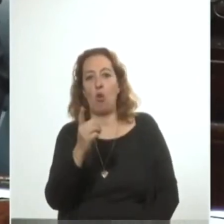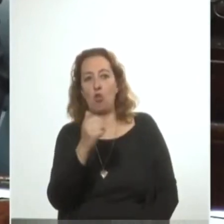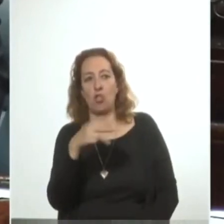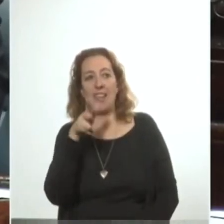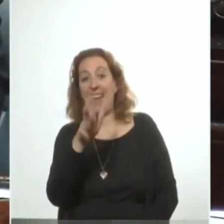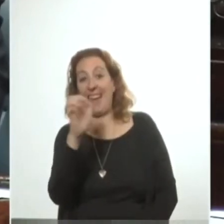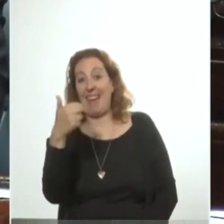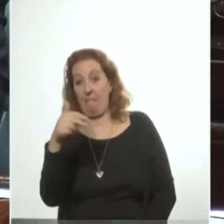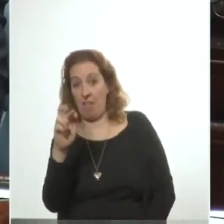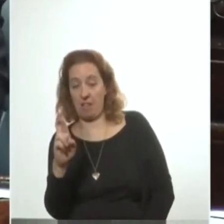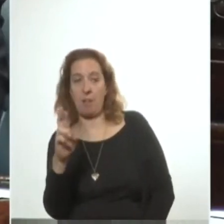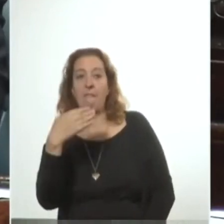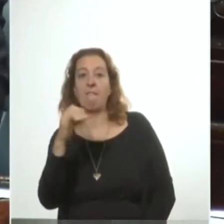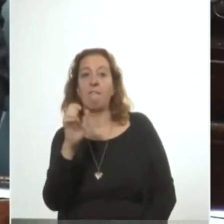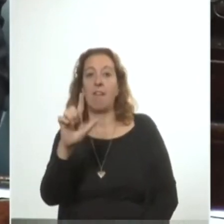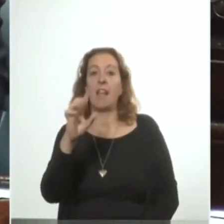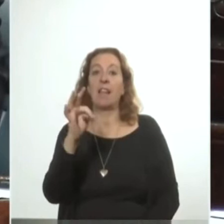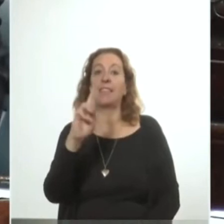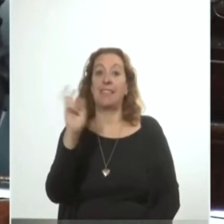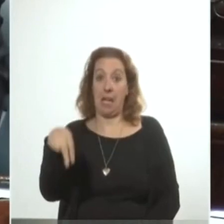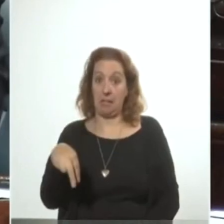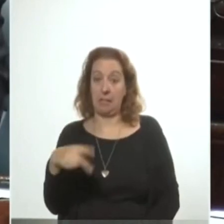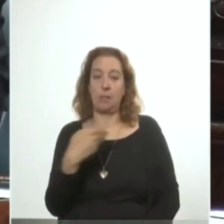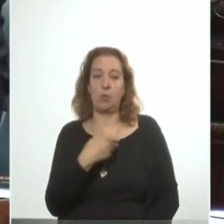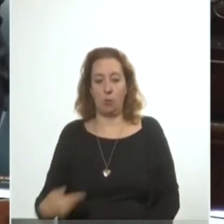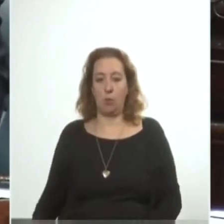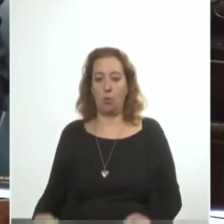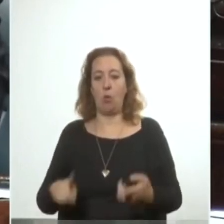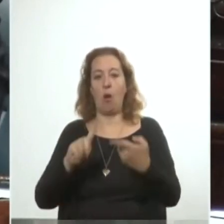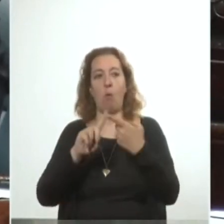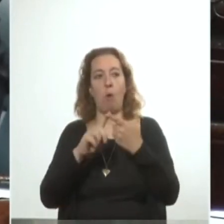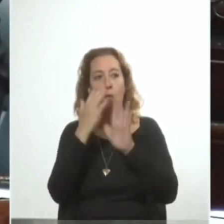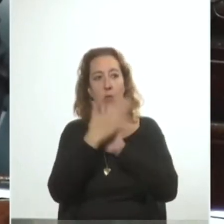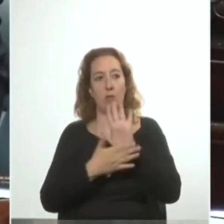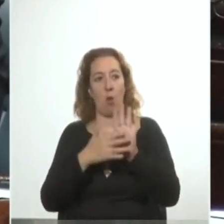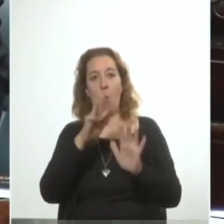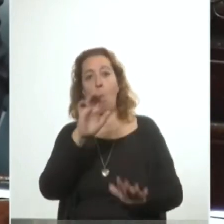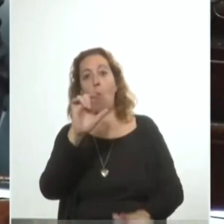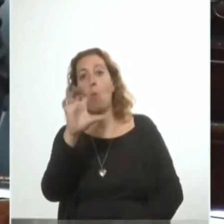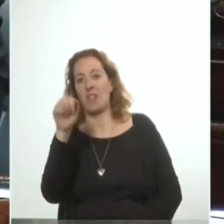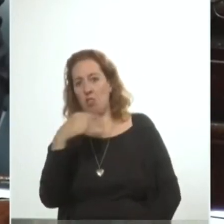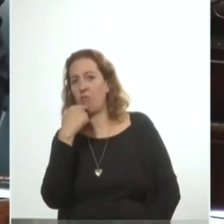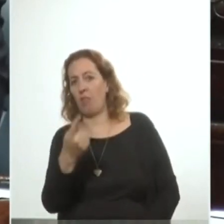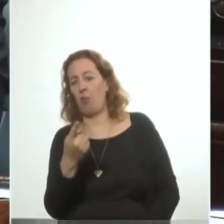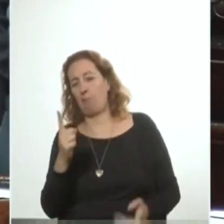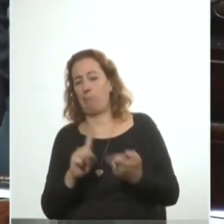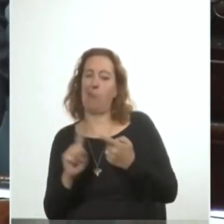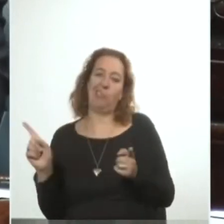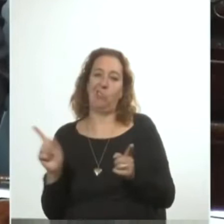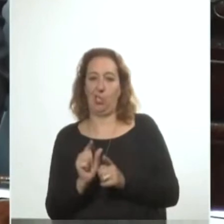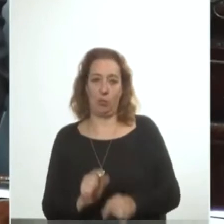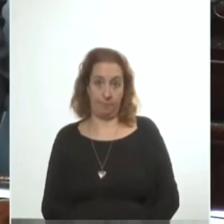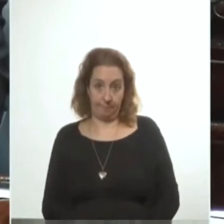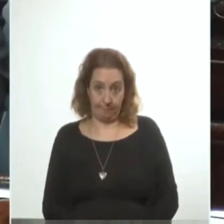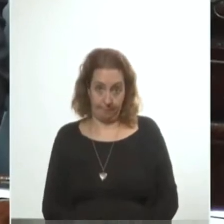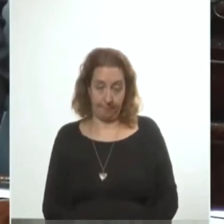El gobierno lo llamó acuerdo nacional. Wilson le llamó pacto chico. Consultado por la prensa sobre